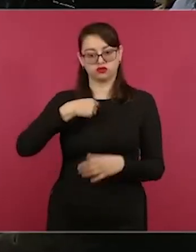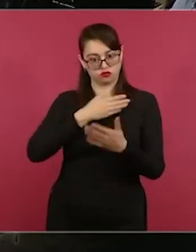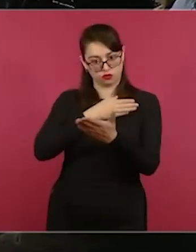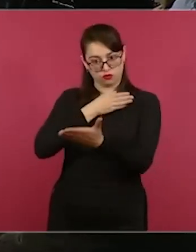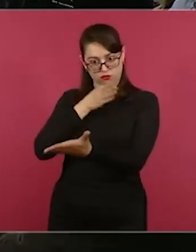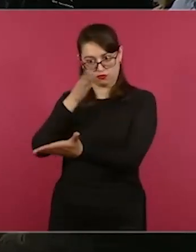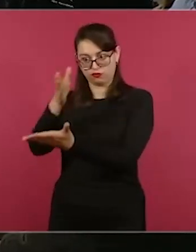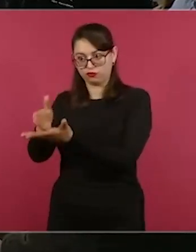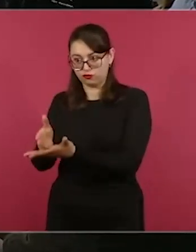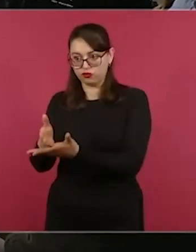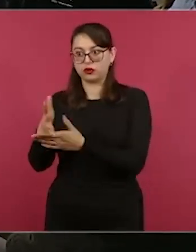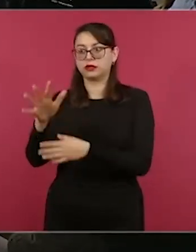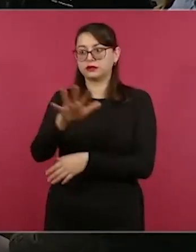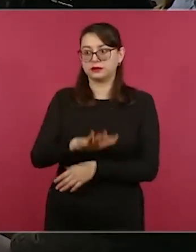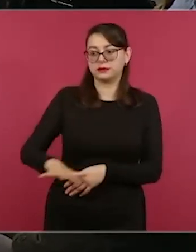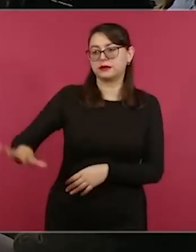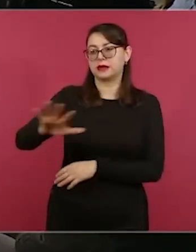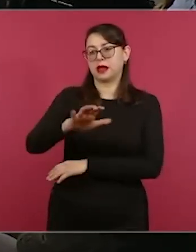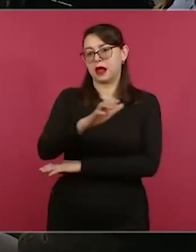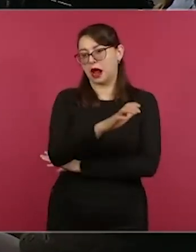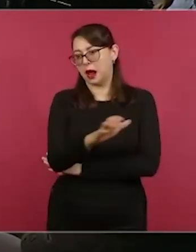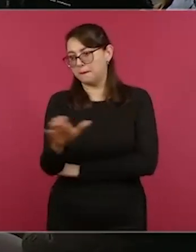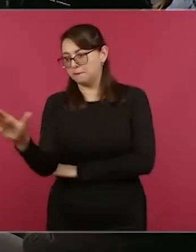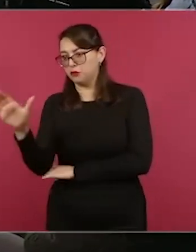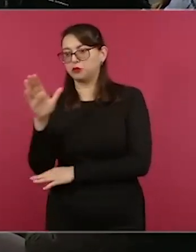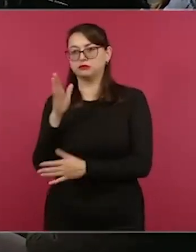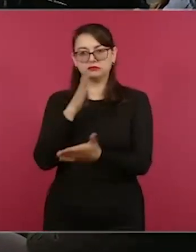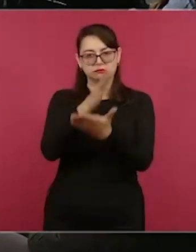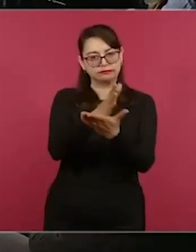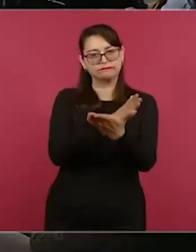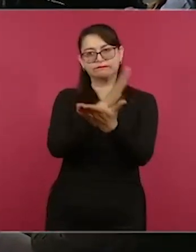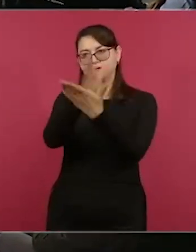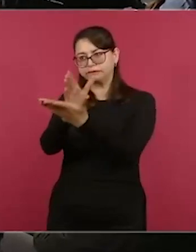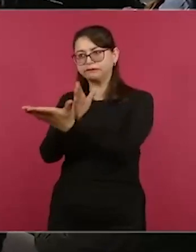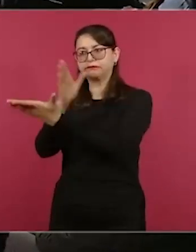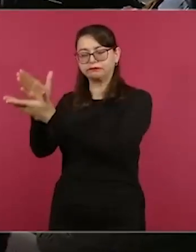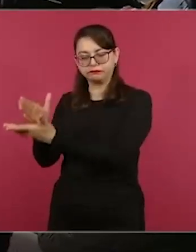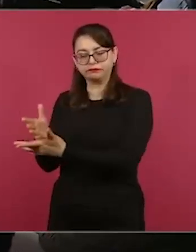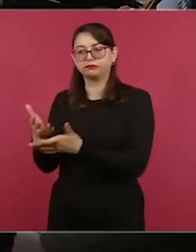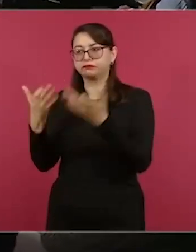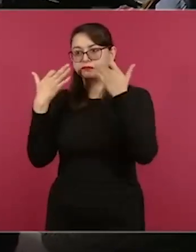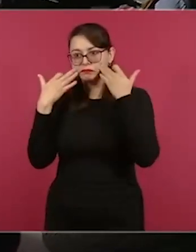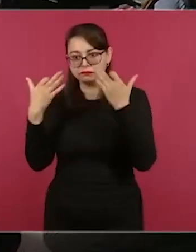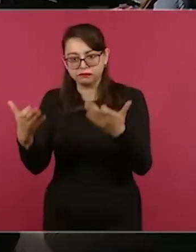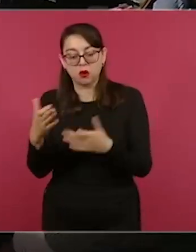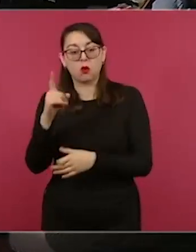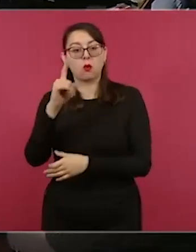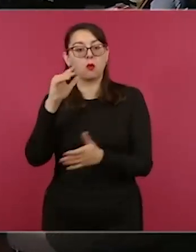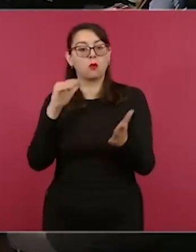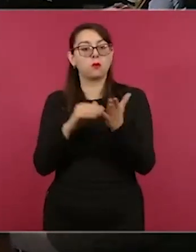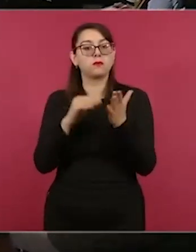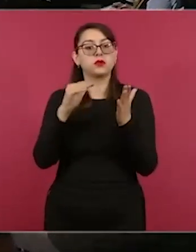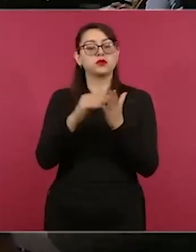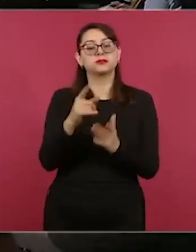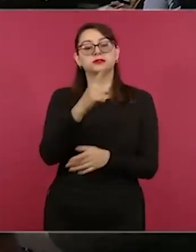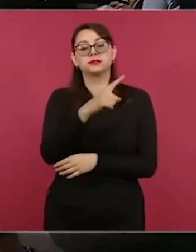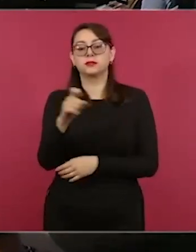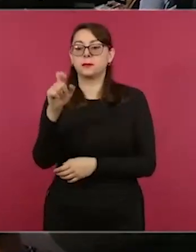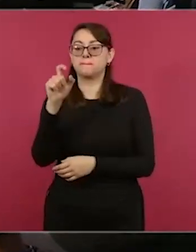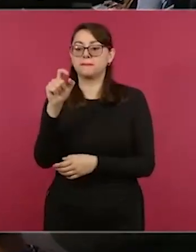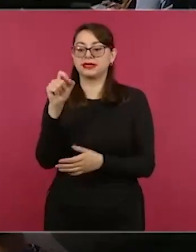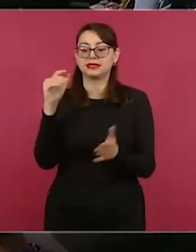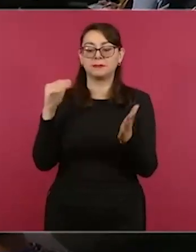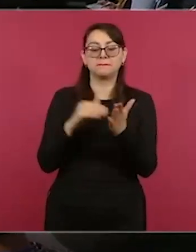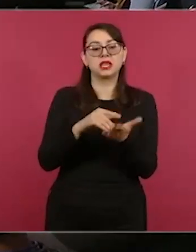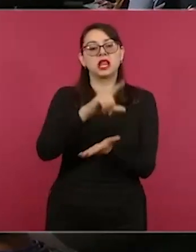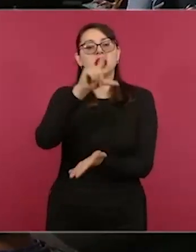fuimos a bajos del ejido, a unas comunidades, y ayer se sumó un millón 120 mil litros que fueron